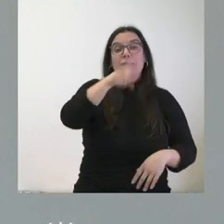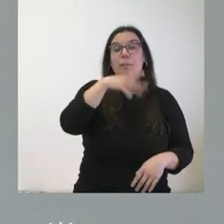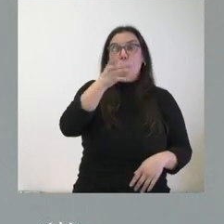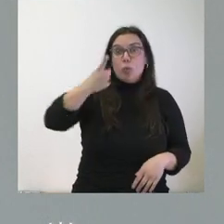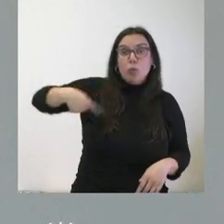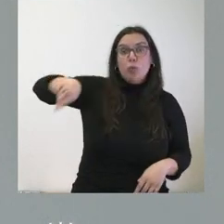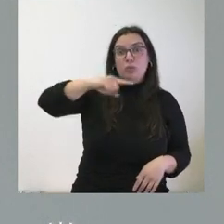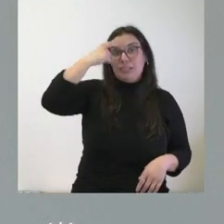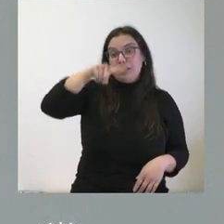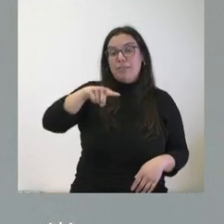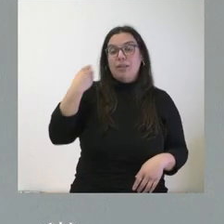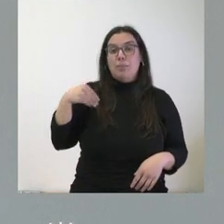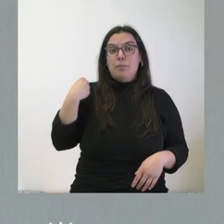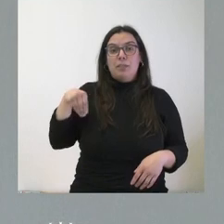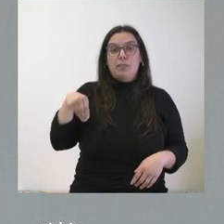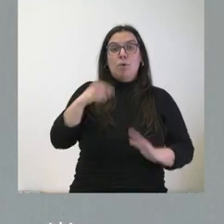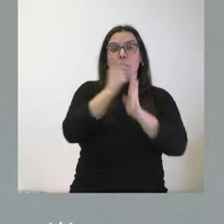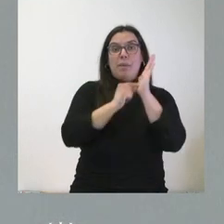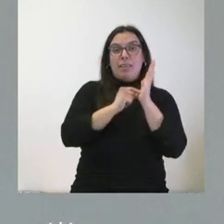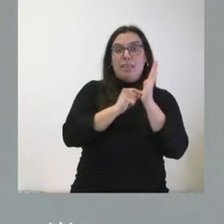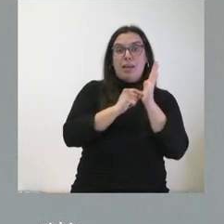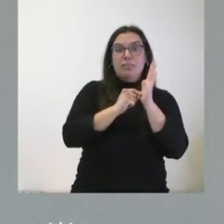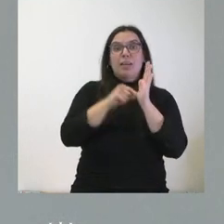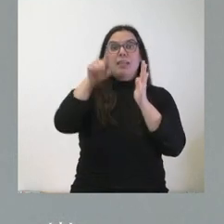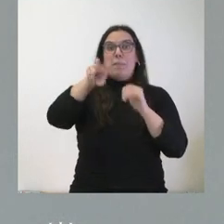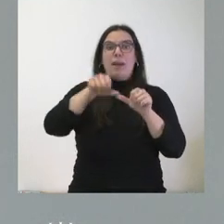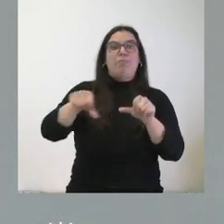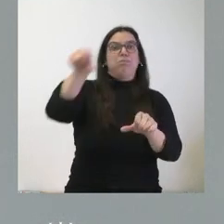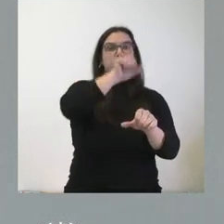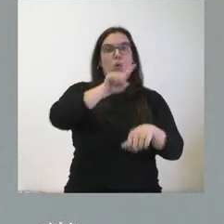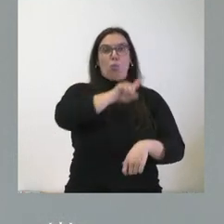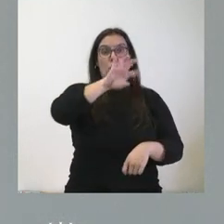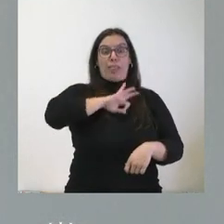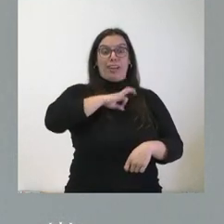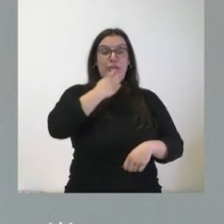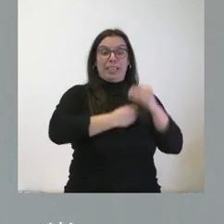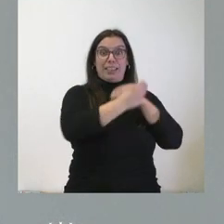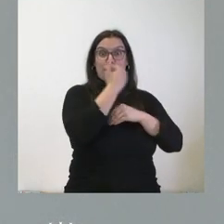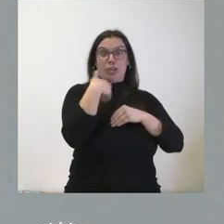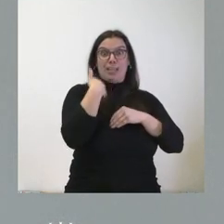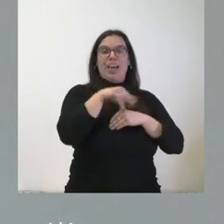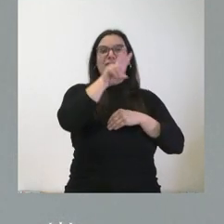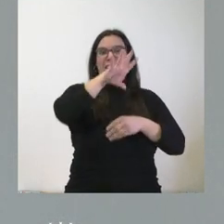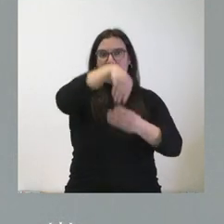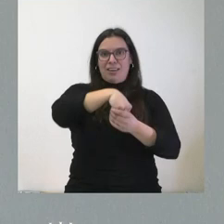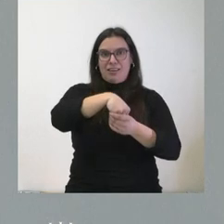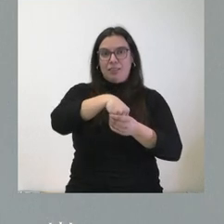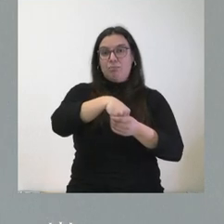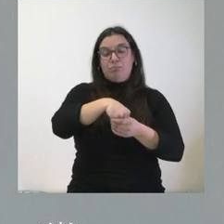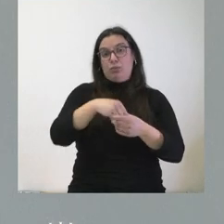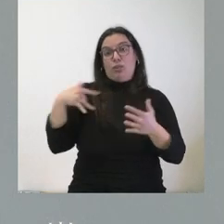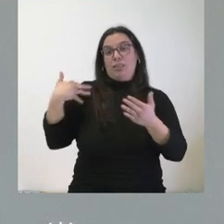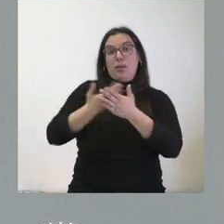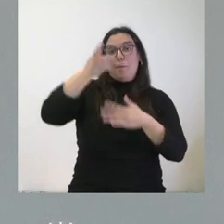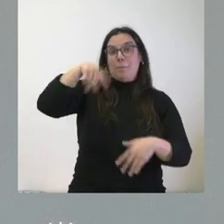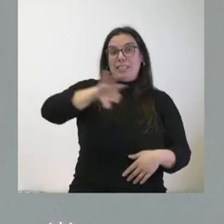ustedes saben que la aplicación de estas medidas tiene carácter retroactivo desde el día 1 de enero y por tanto cualquier nacimiento que se haya podido producir a largo de todo